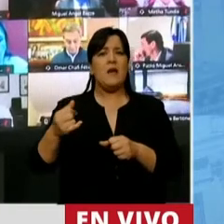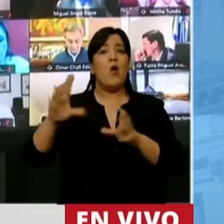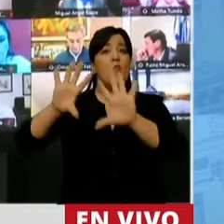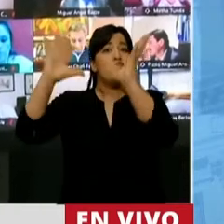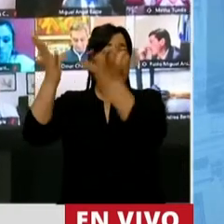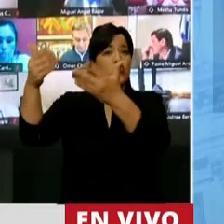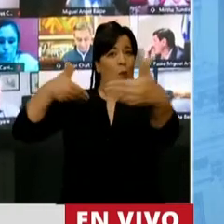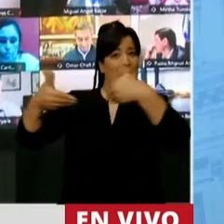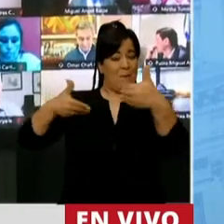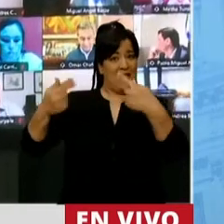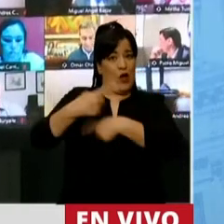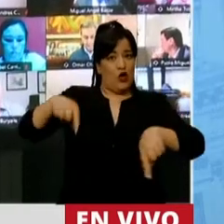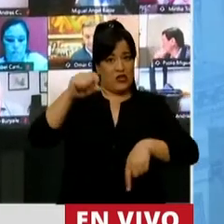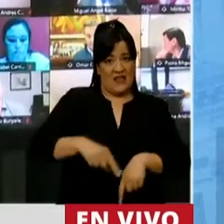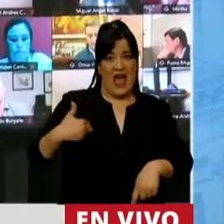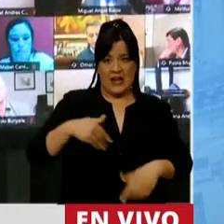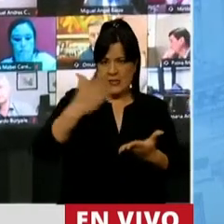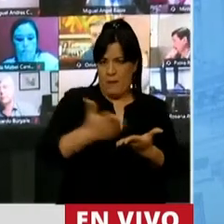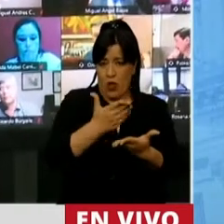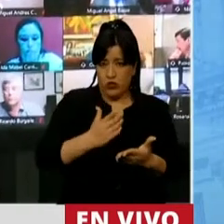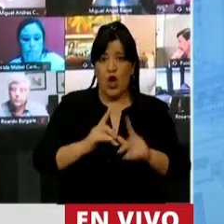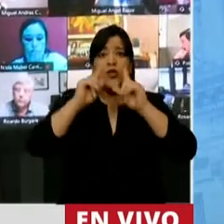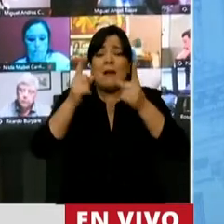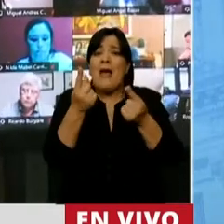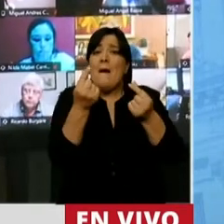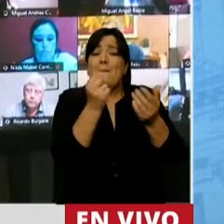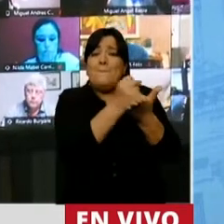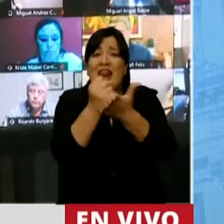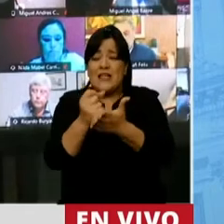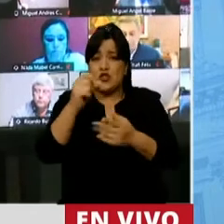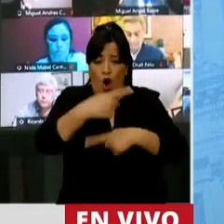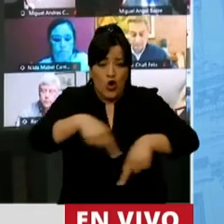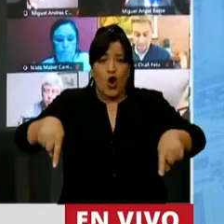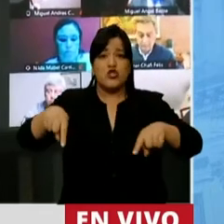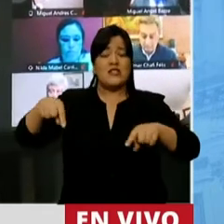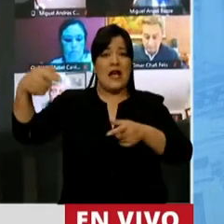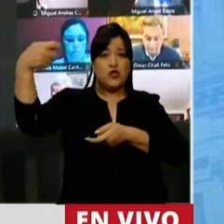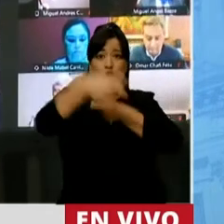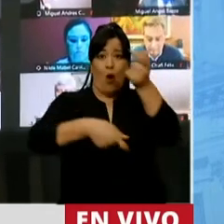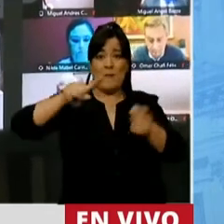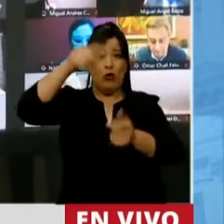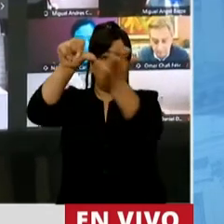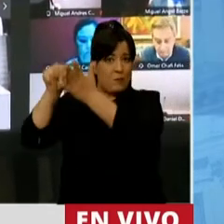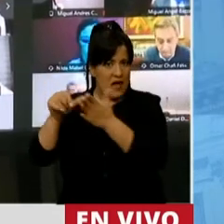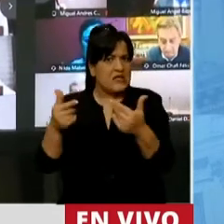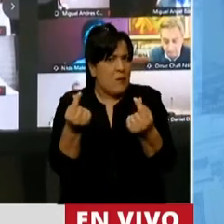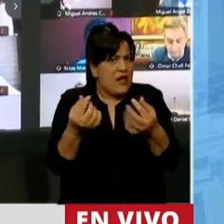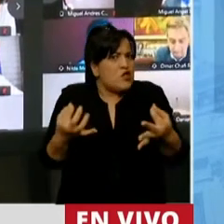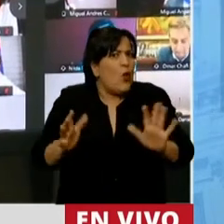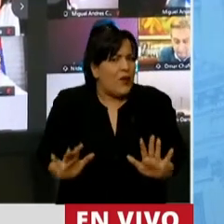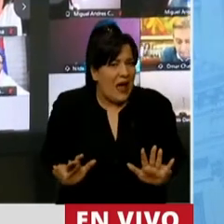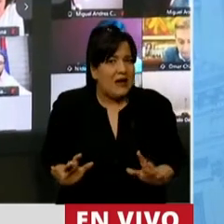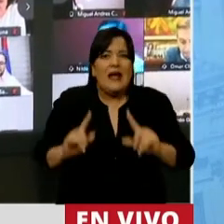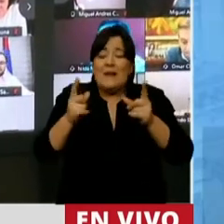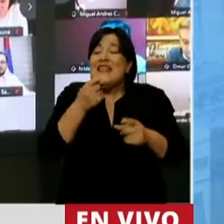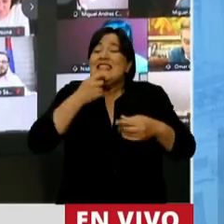mundo. En segundo lugar, tenemos buenos precios para nuestros productos en el mundo. En tercer lugar, si hiciéramos